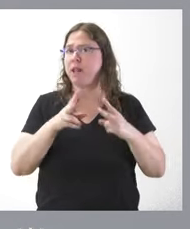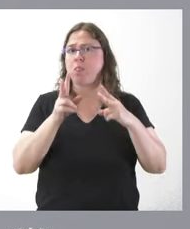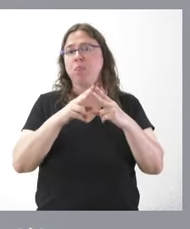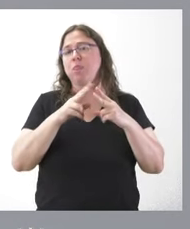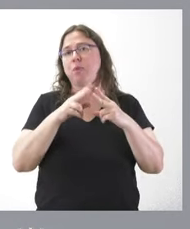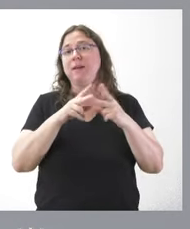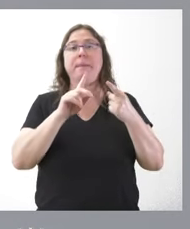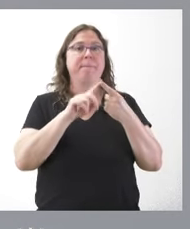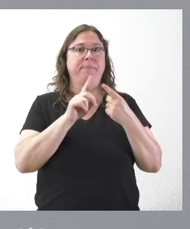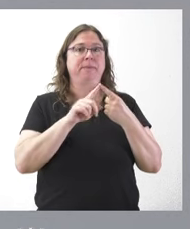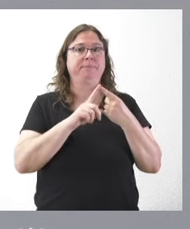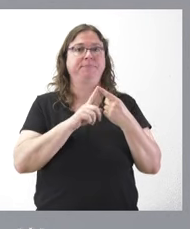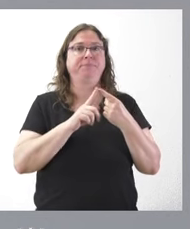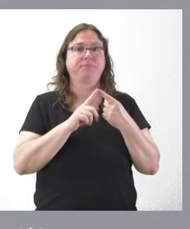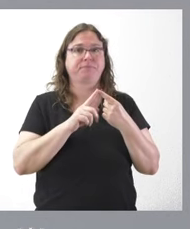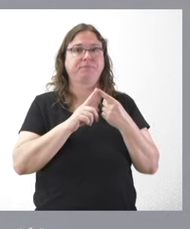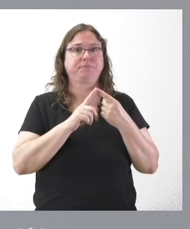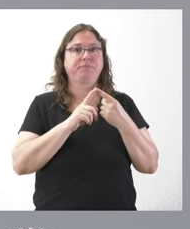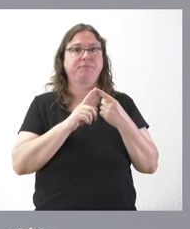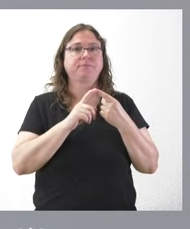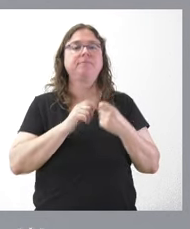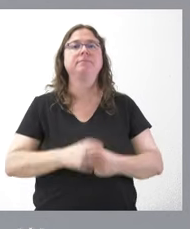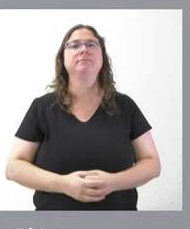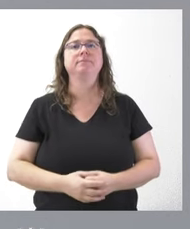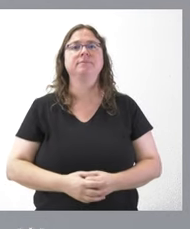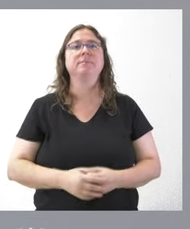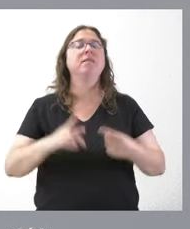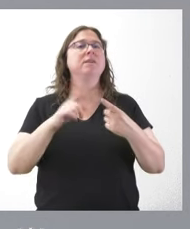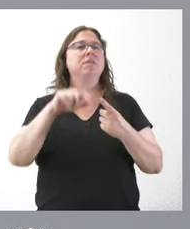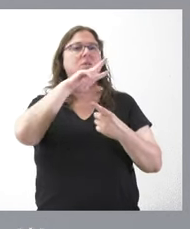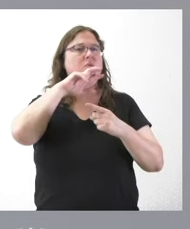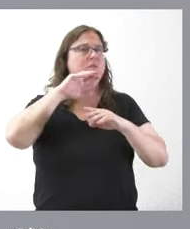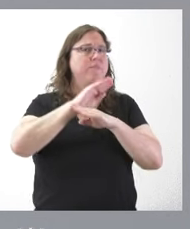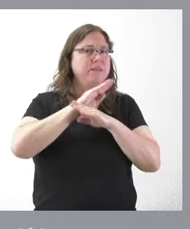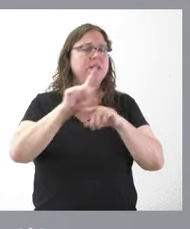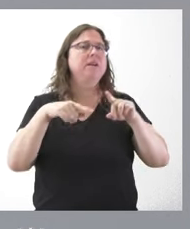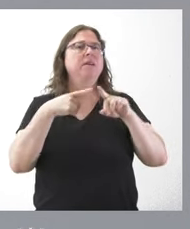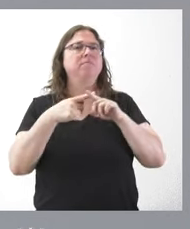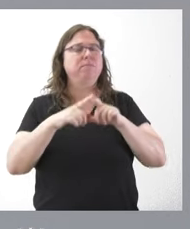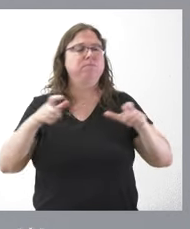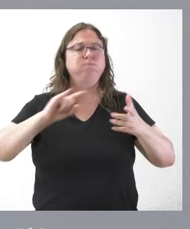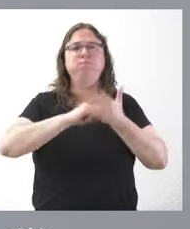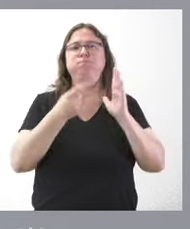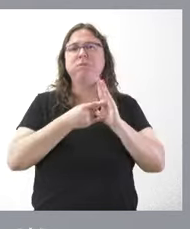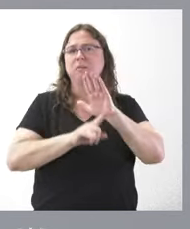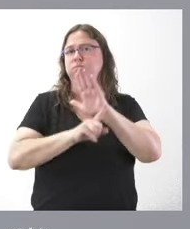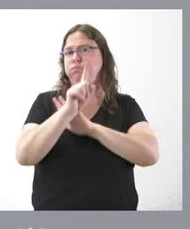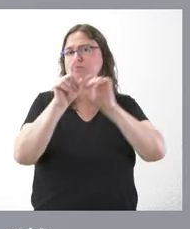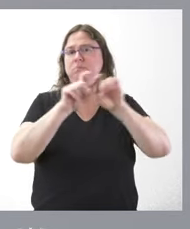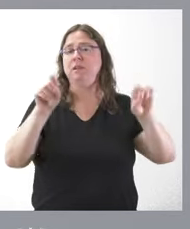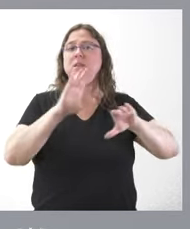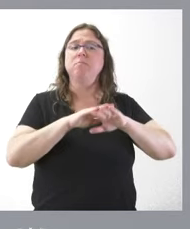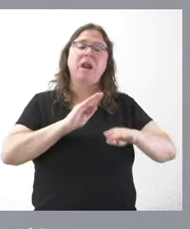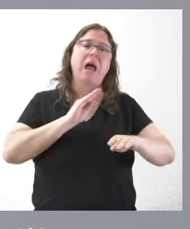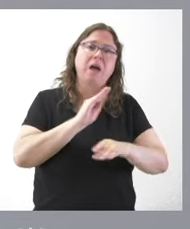en primer lugar de el mantenimiento y crecimiento de este plan de crecimiento empresarial para que estas ayudas del BEI